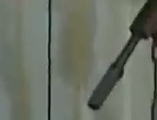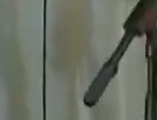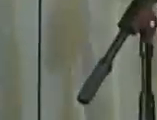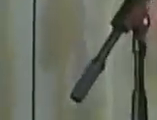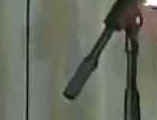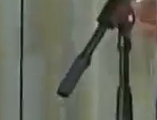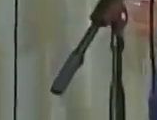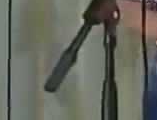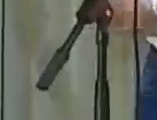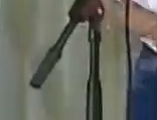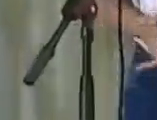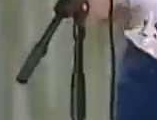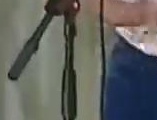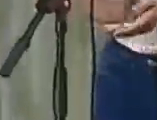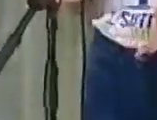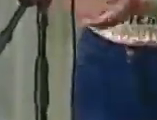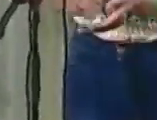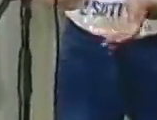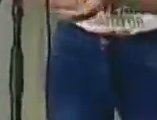en el monte